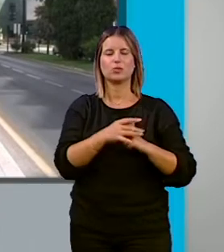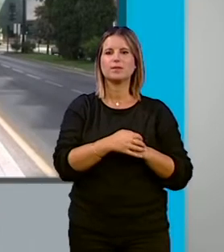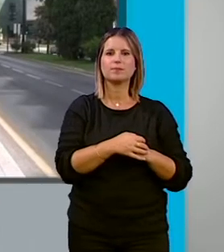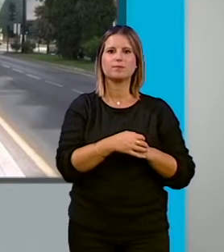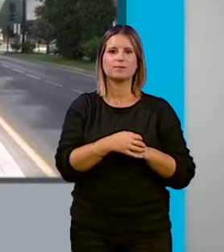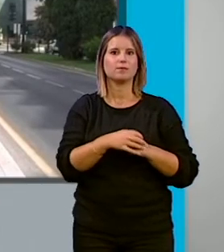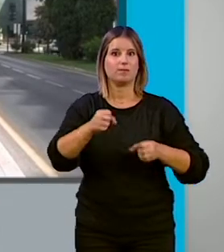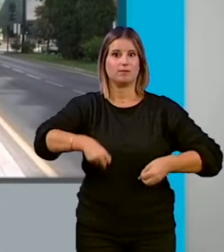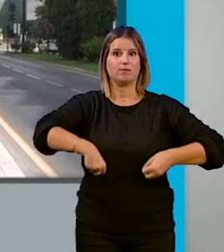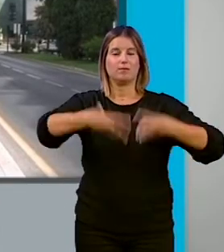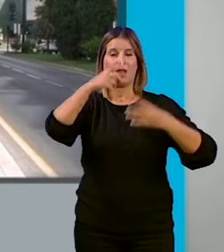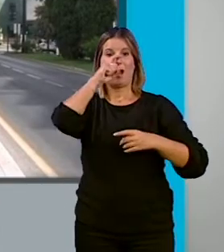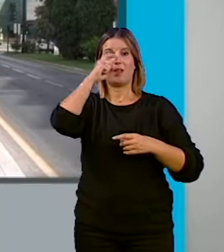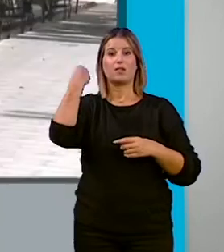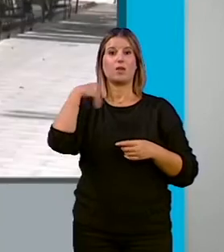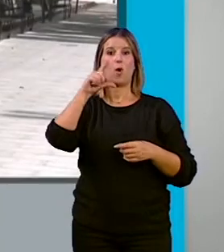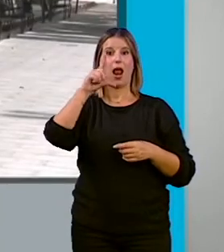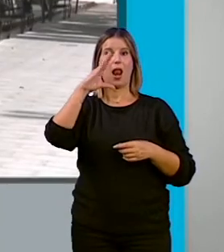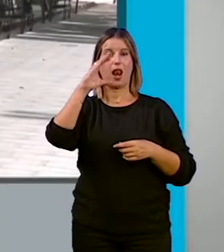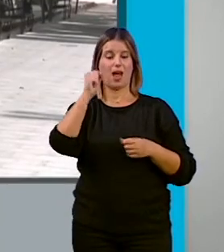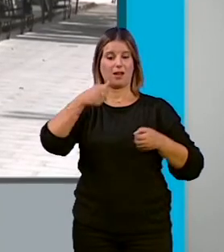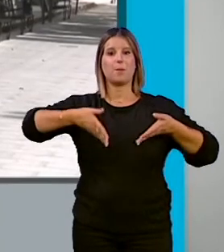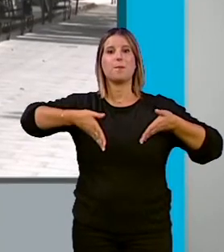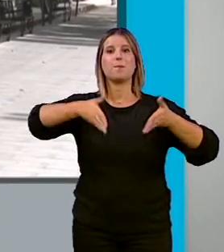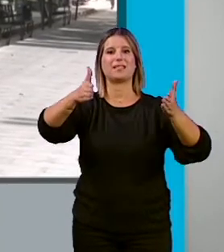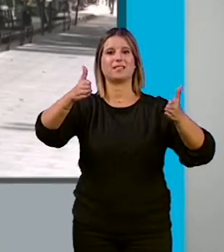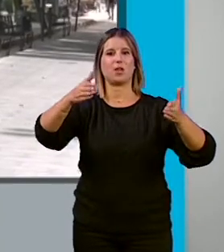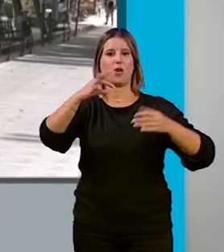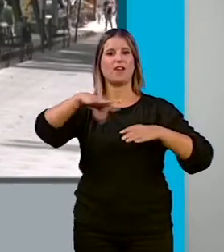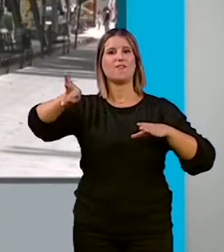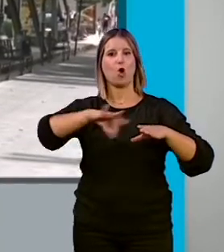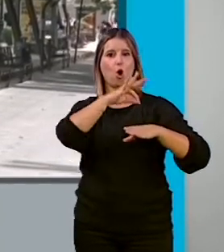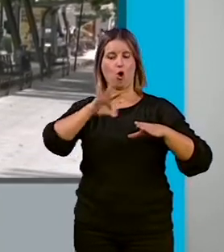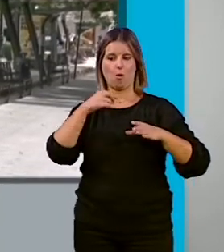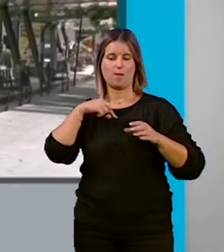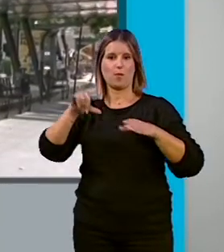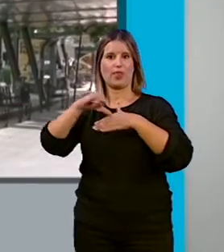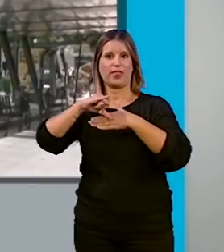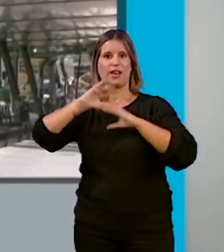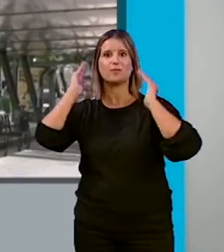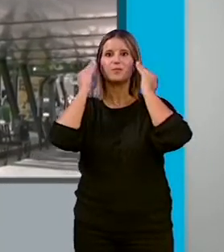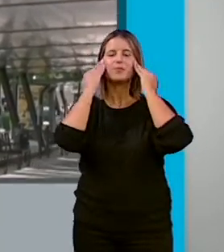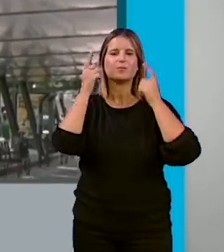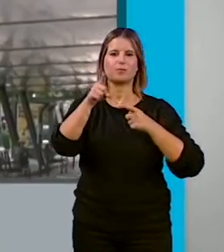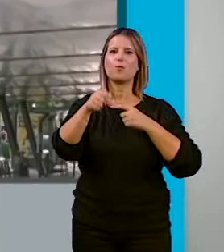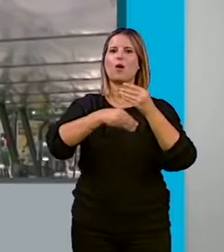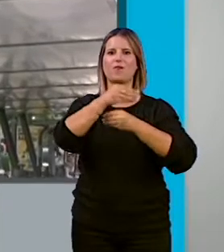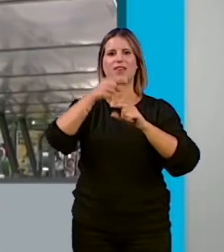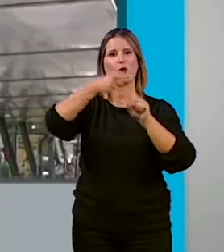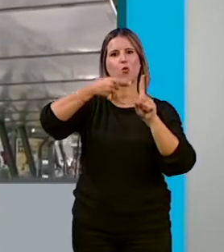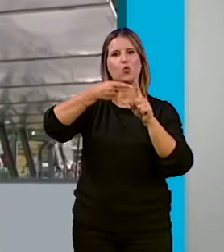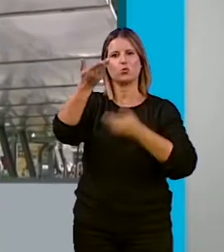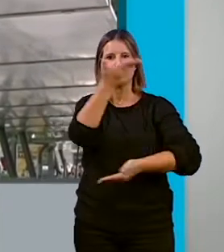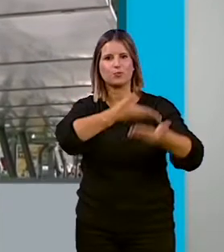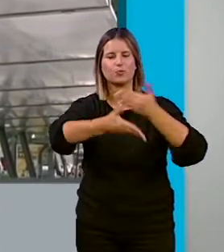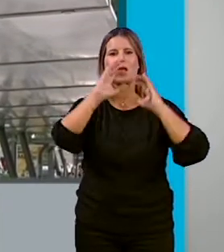infraestructuras del antiguo ALAC ubicadas en el Paseo del Violón junto al Palacio de Congresos serán reutilizadas para el intercambiador sur de autobuses metropolitanos que contará